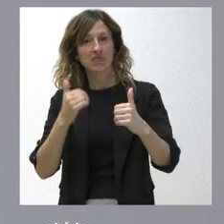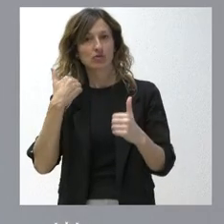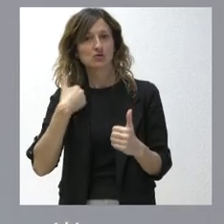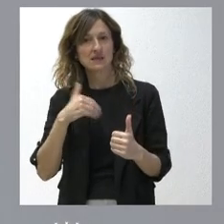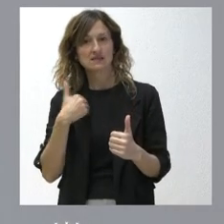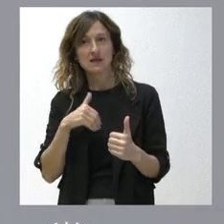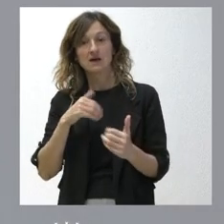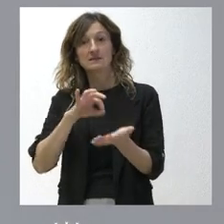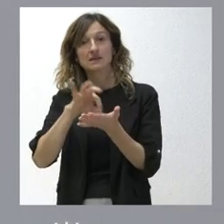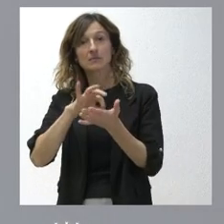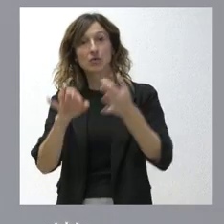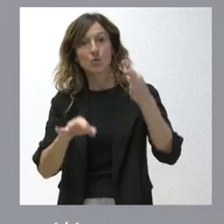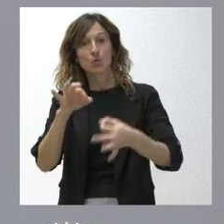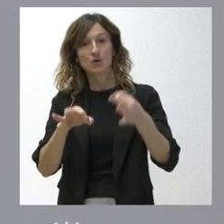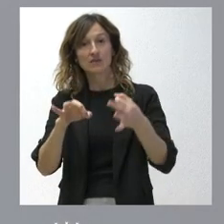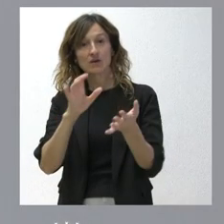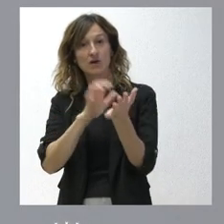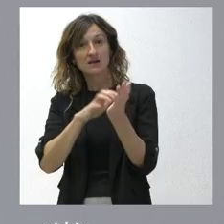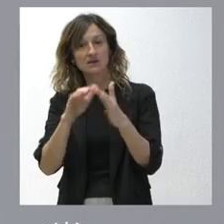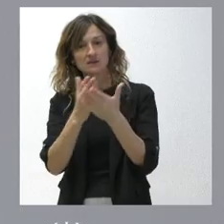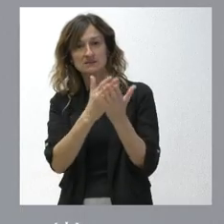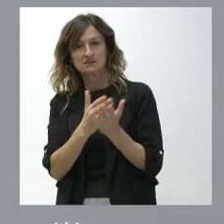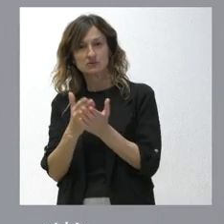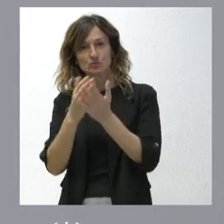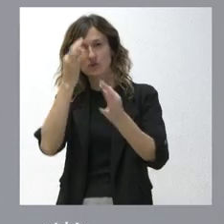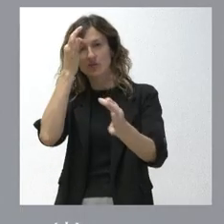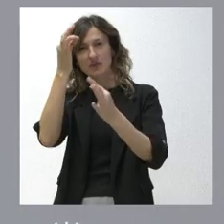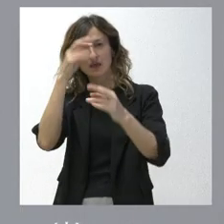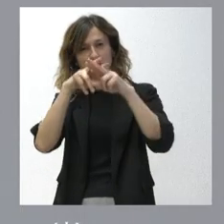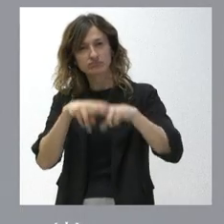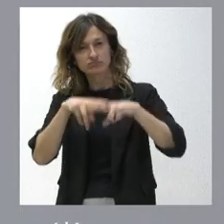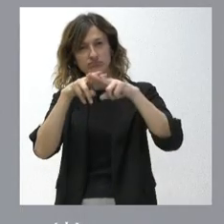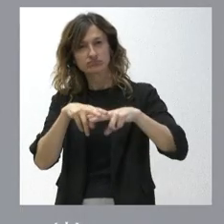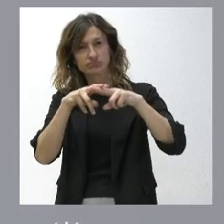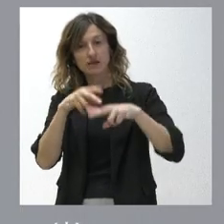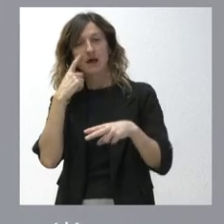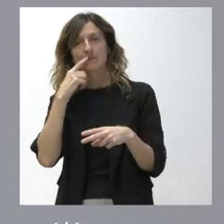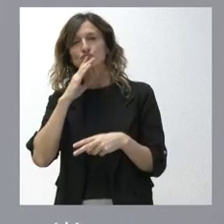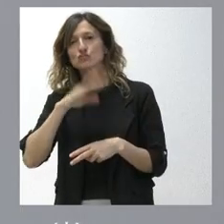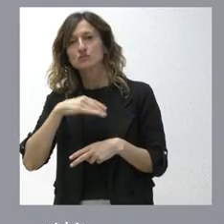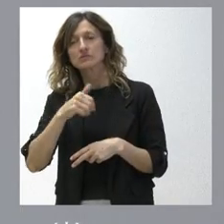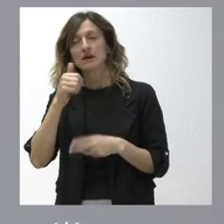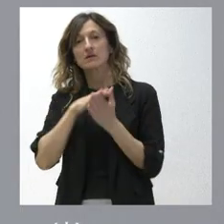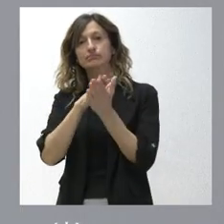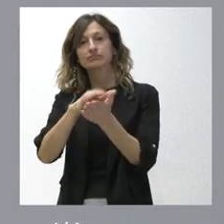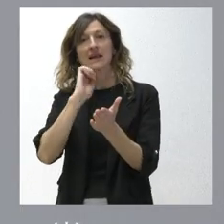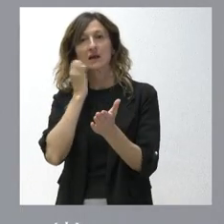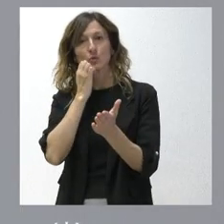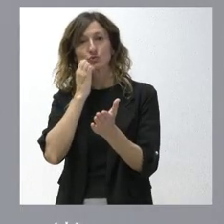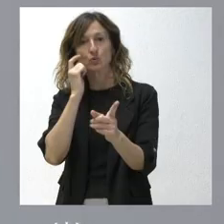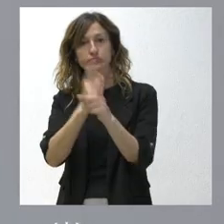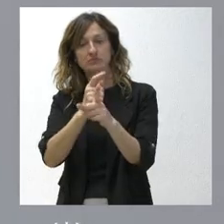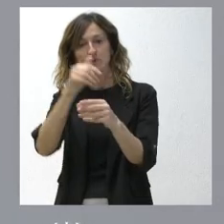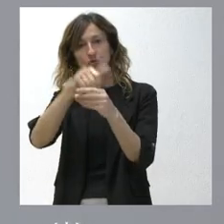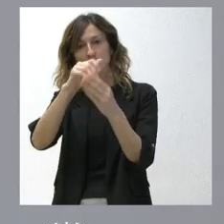los servicios jurídicos de la comunidad autónoma estudien con detalle el momento más adecuado para la presentación del recurso y el contenido del